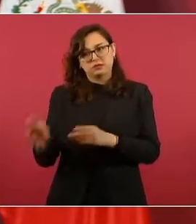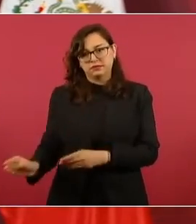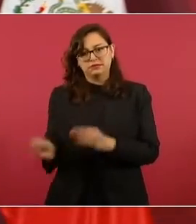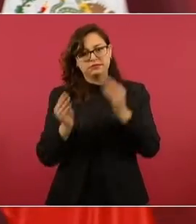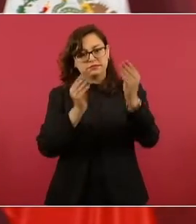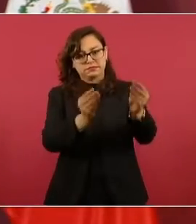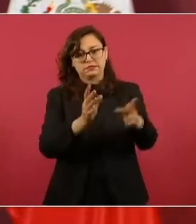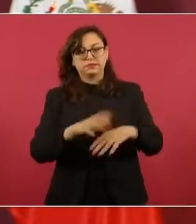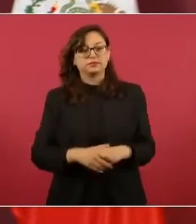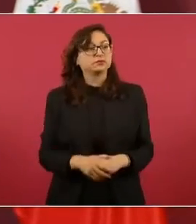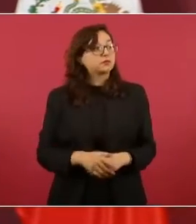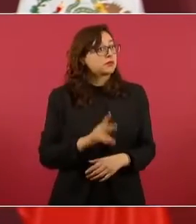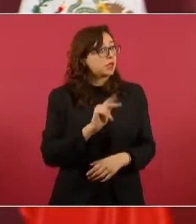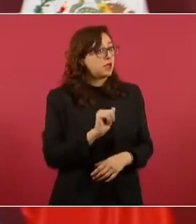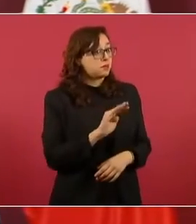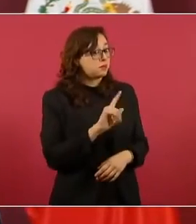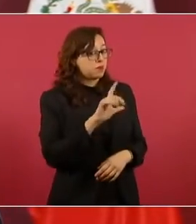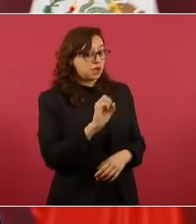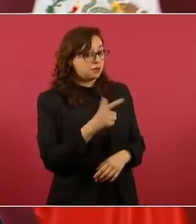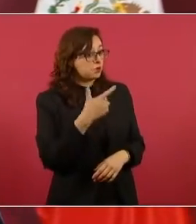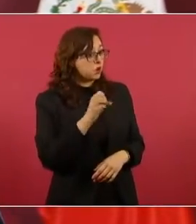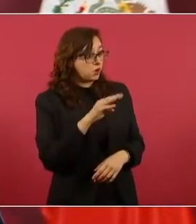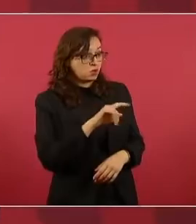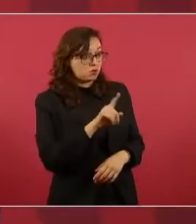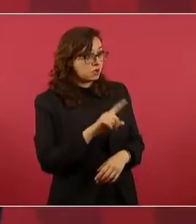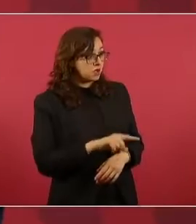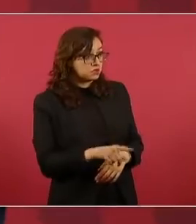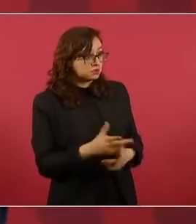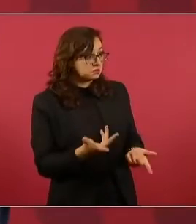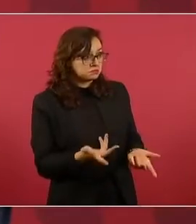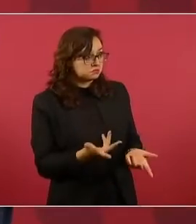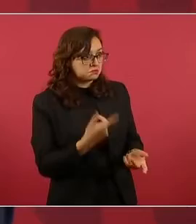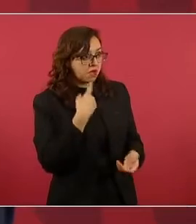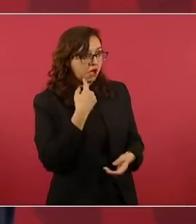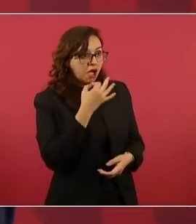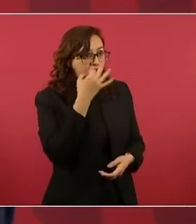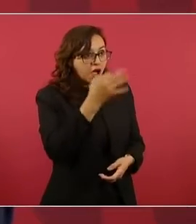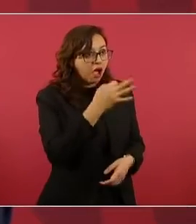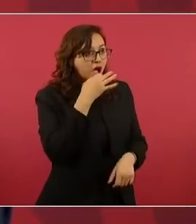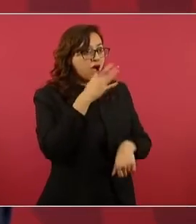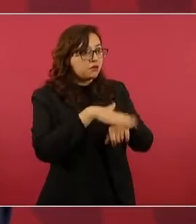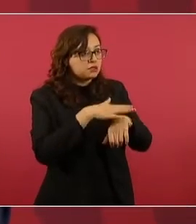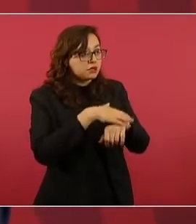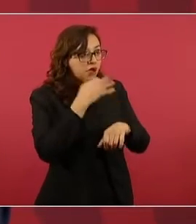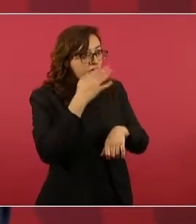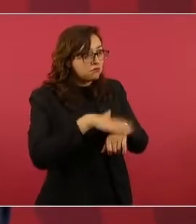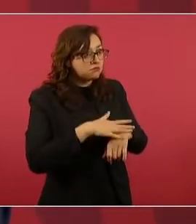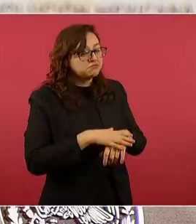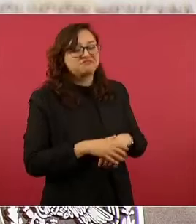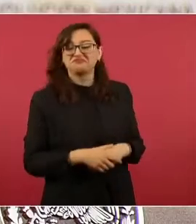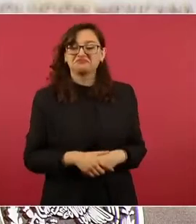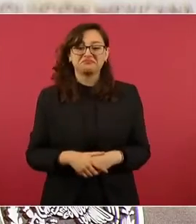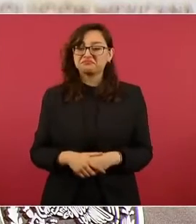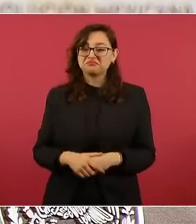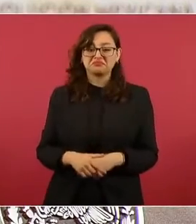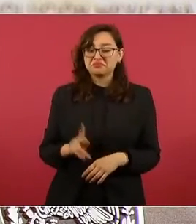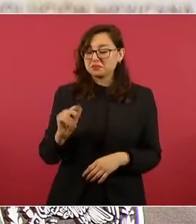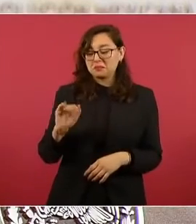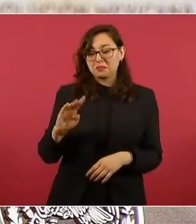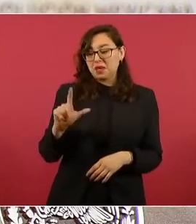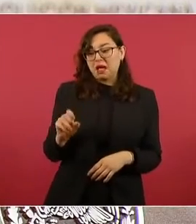¿Y Pablo Gómez ya no hace eso? No, no, porque tiene otro estilo, tiene otra forma.